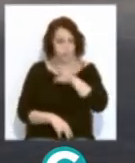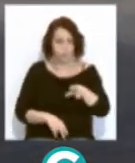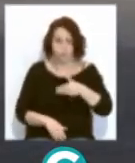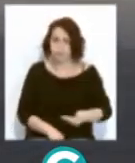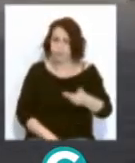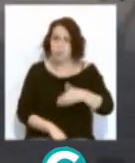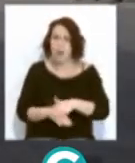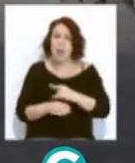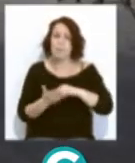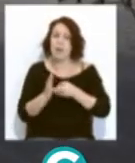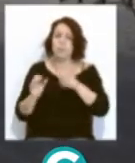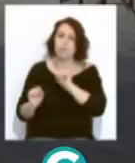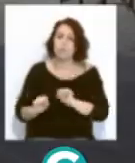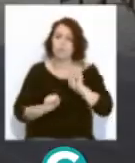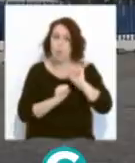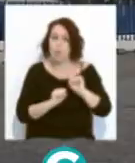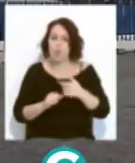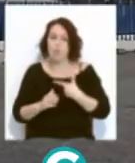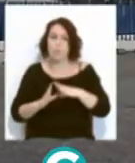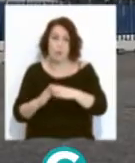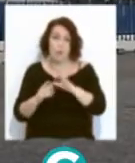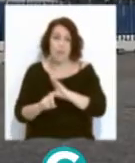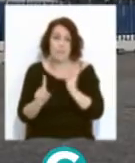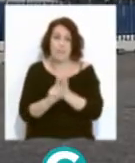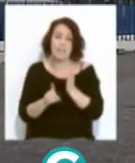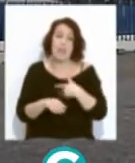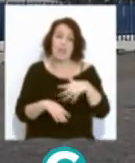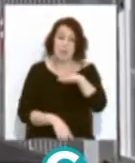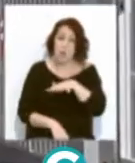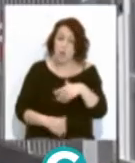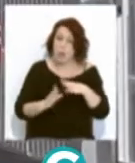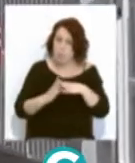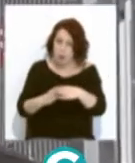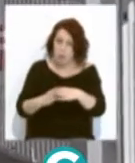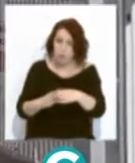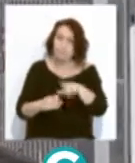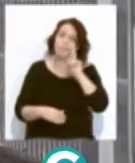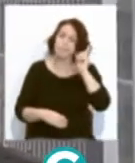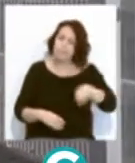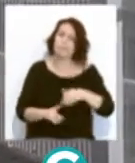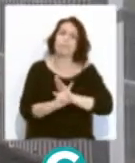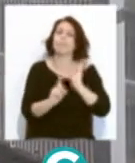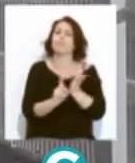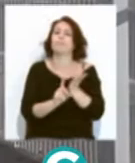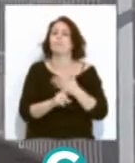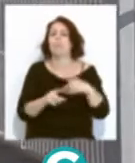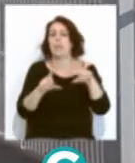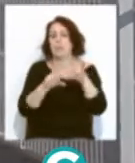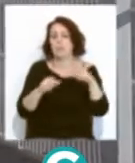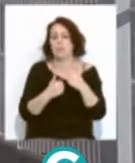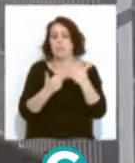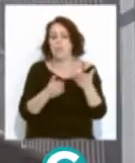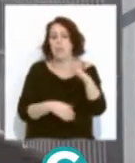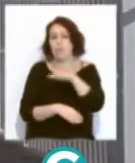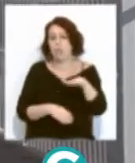su vez, para el plan de protección del puerto, que afecta no solo a las instalaciones portuarias, sino también a concesionarias instaladas en